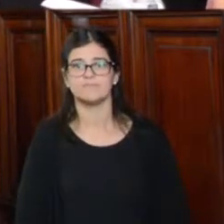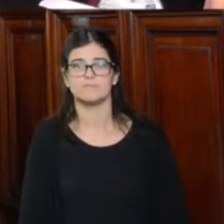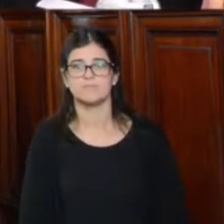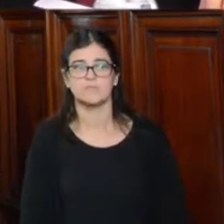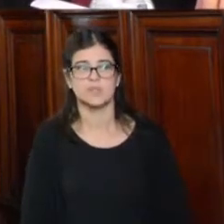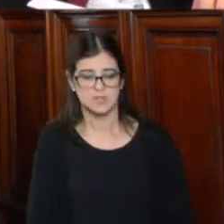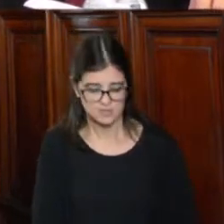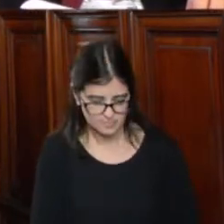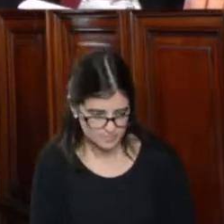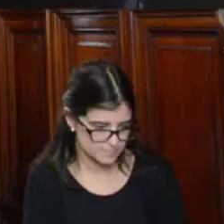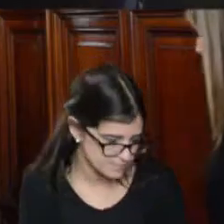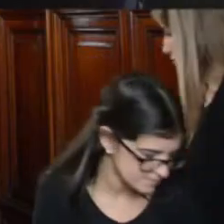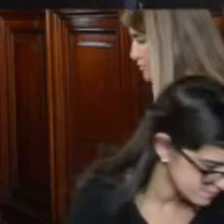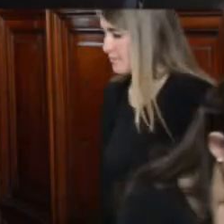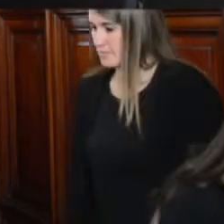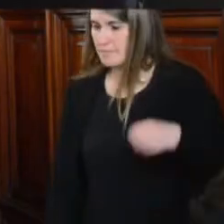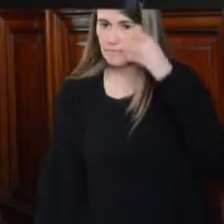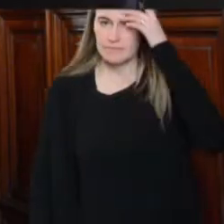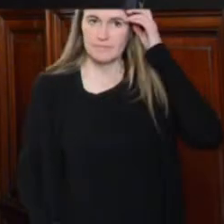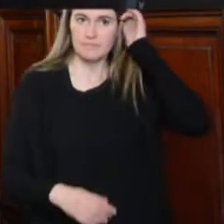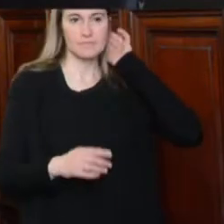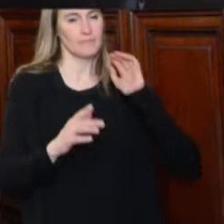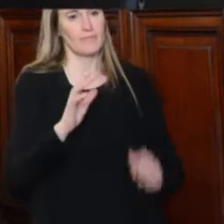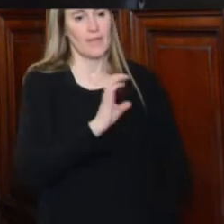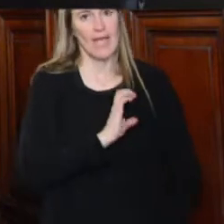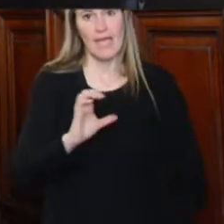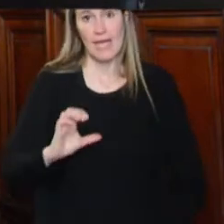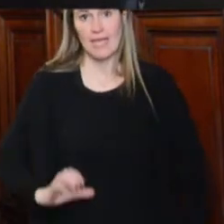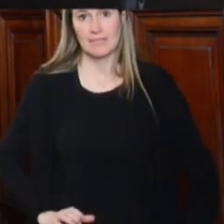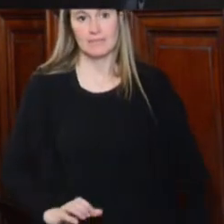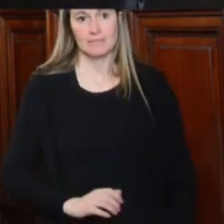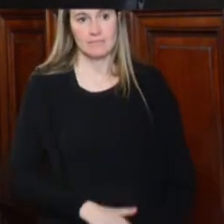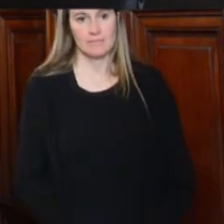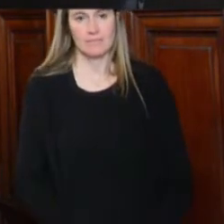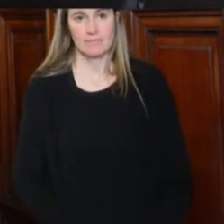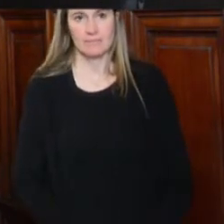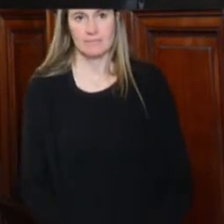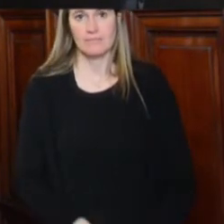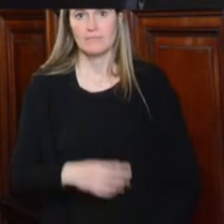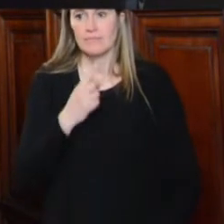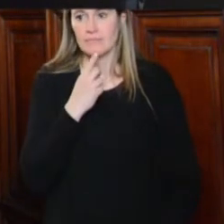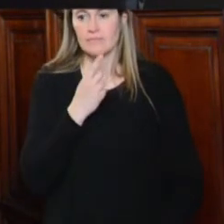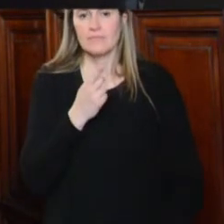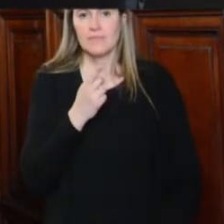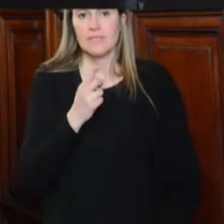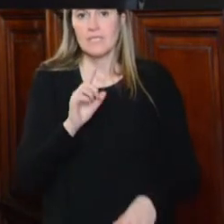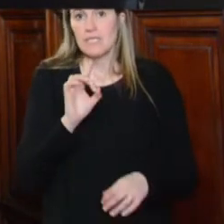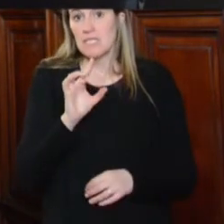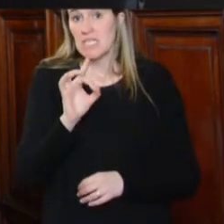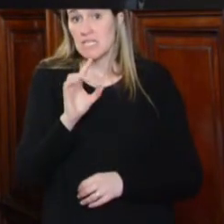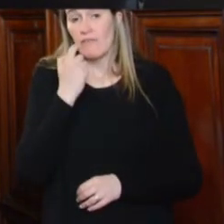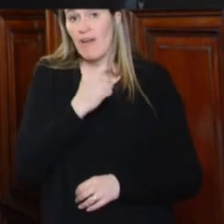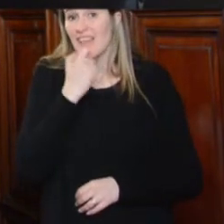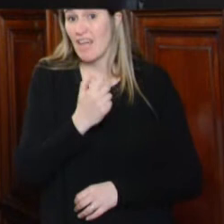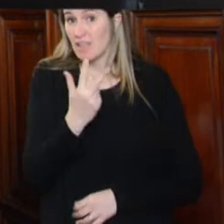tiempo... El Estado de Derecho es una... Perdón, sí, si le interesaba el tiempo, para los 15 tiene como 3